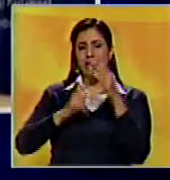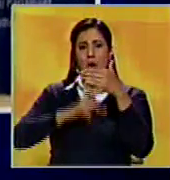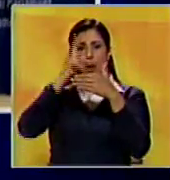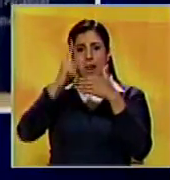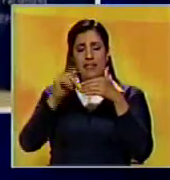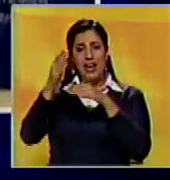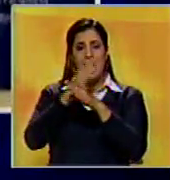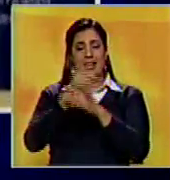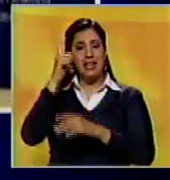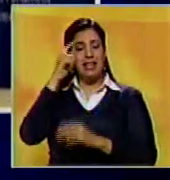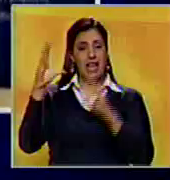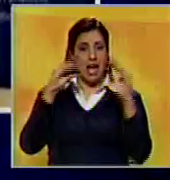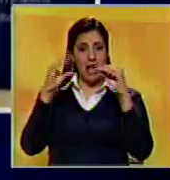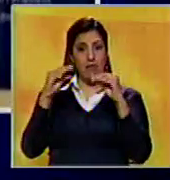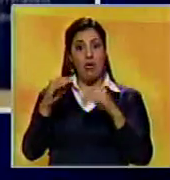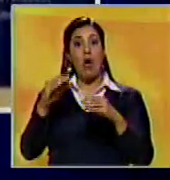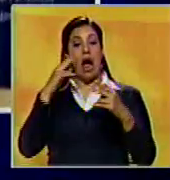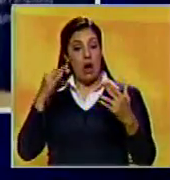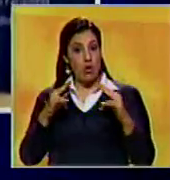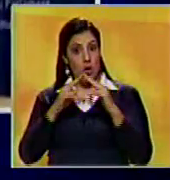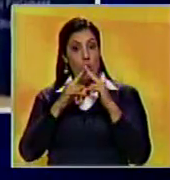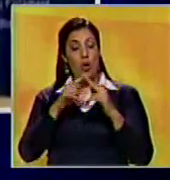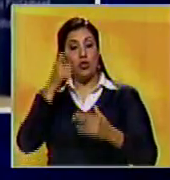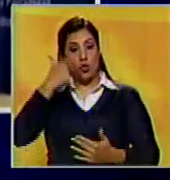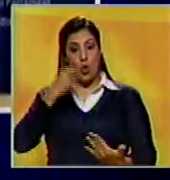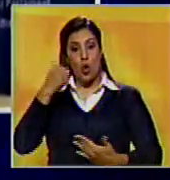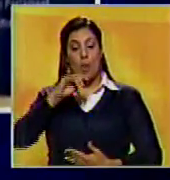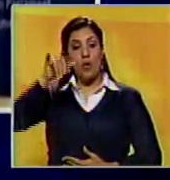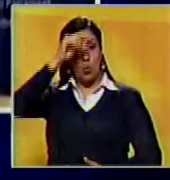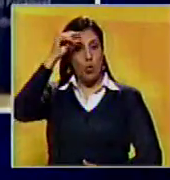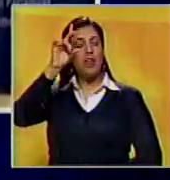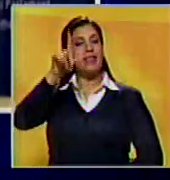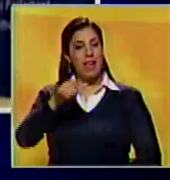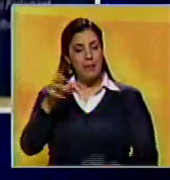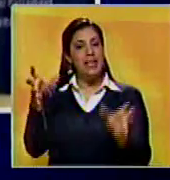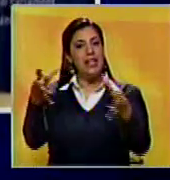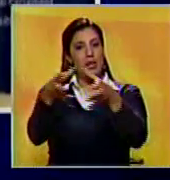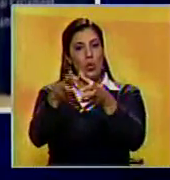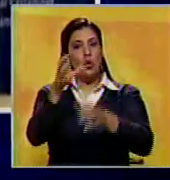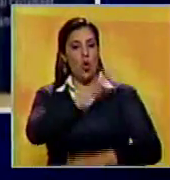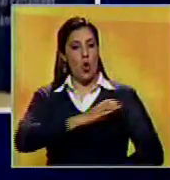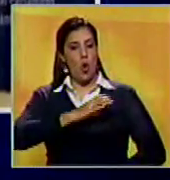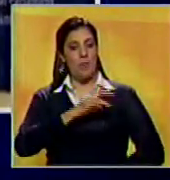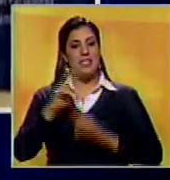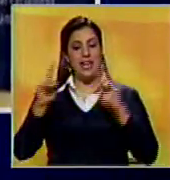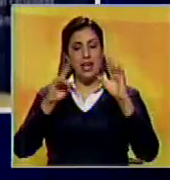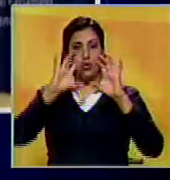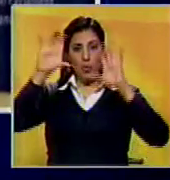planteada en el pasado diálogo. Tras el encuentro con Tajani, Borges también se reunió con la Comisión de Relaciones Exteriores.